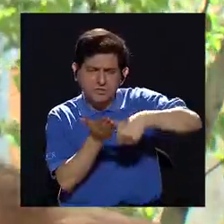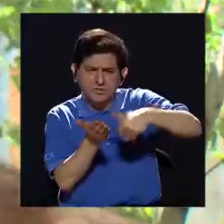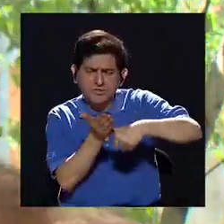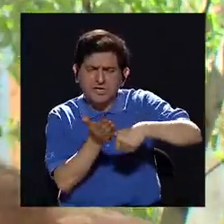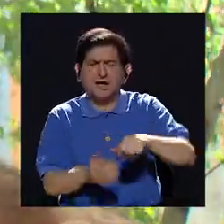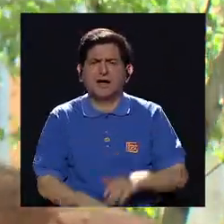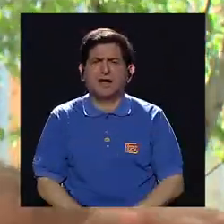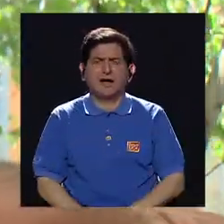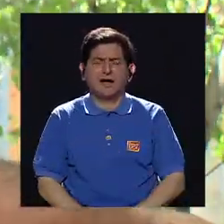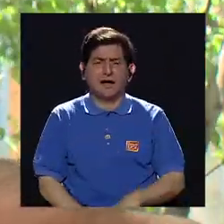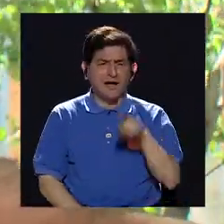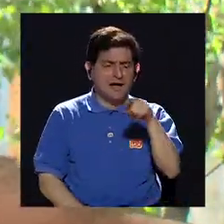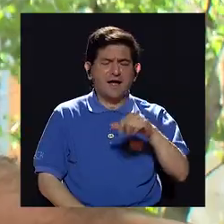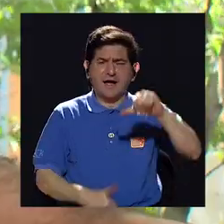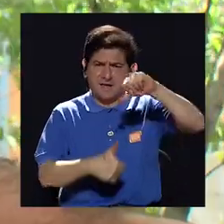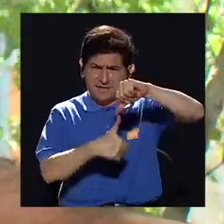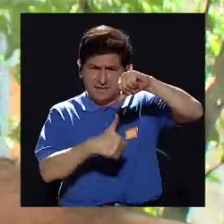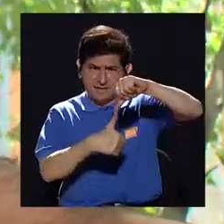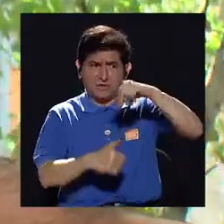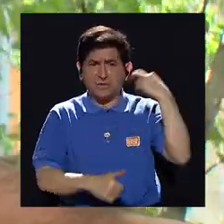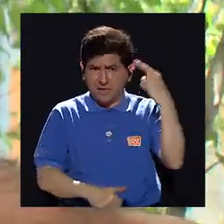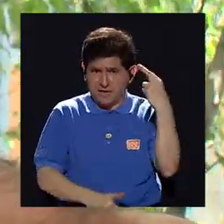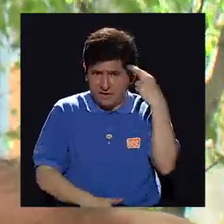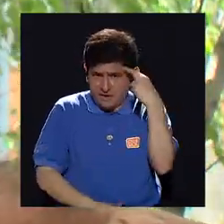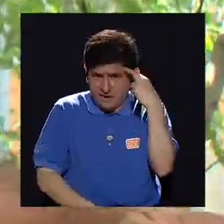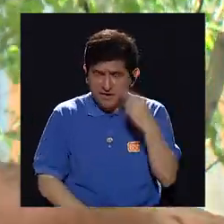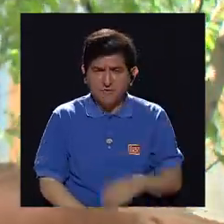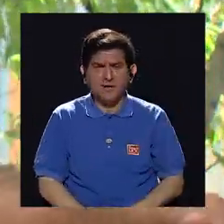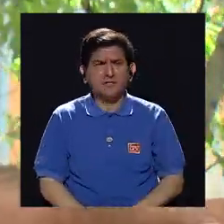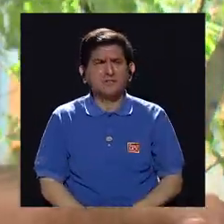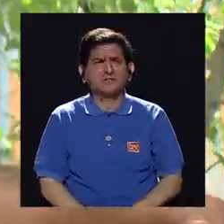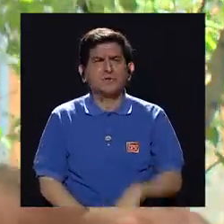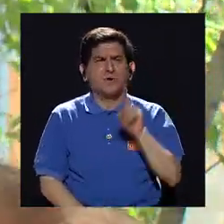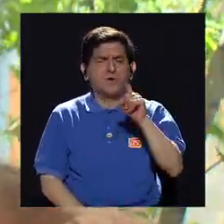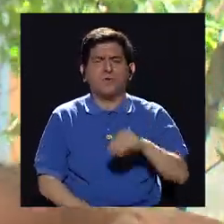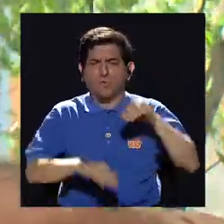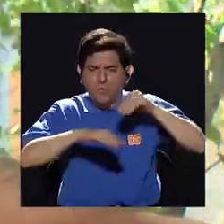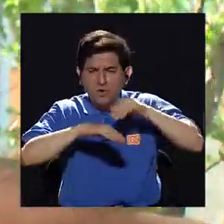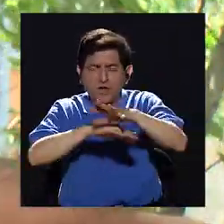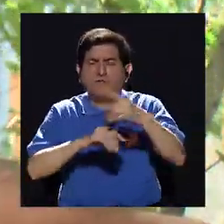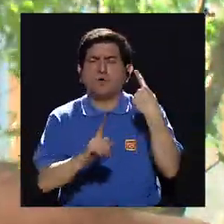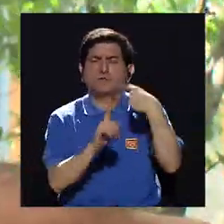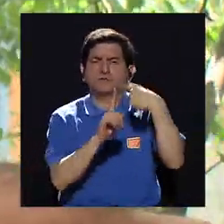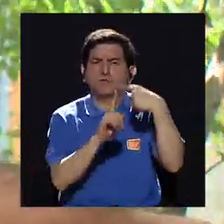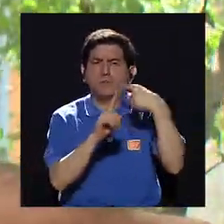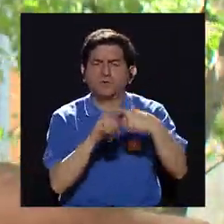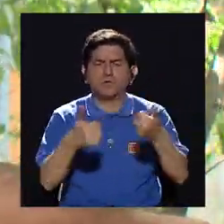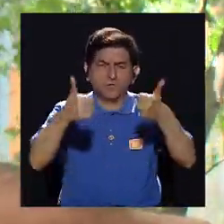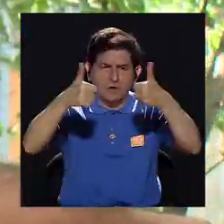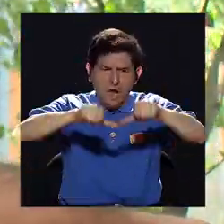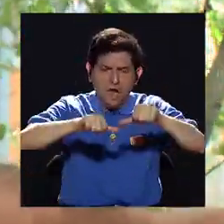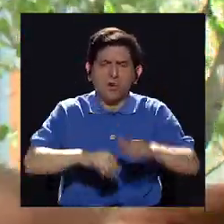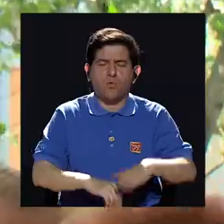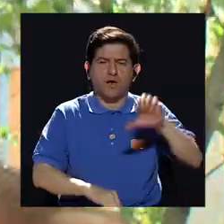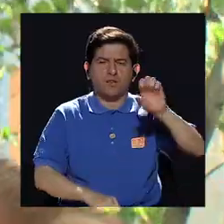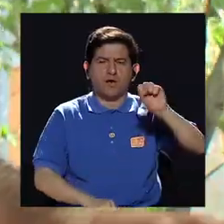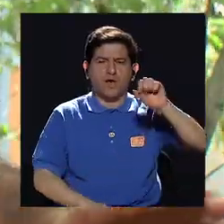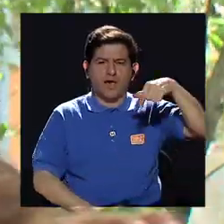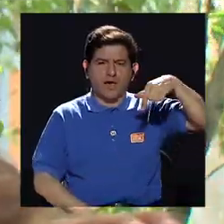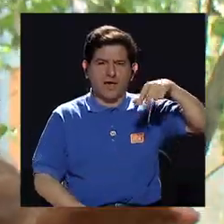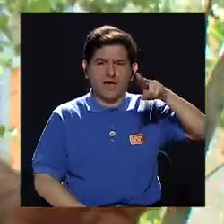fue y ha sido una conclusión y una consecuencia muy positiva de esos acuerdos de Esquipula,